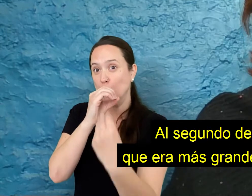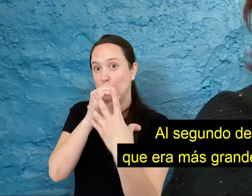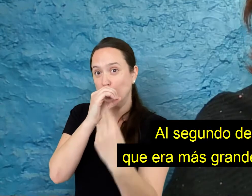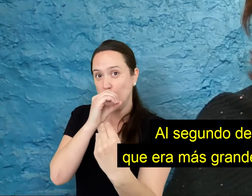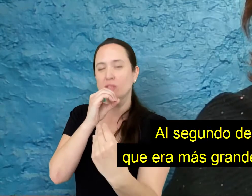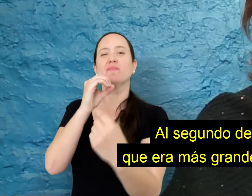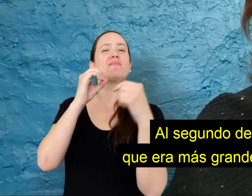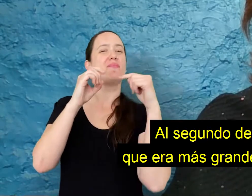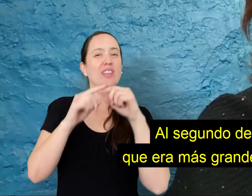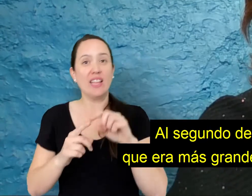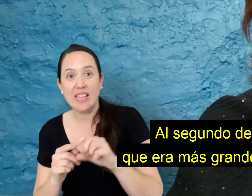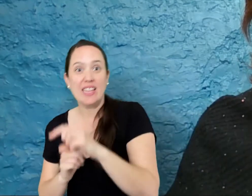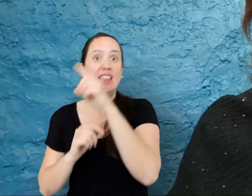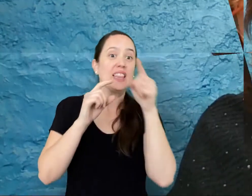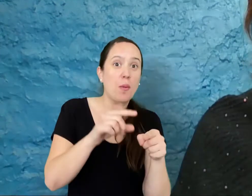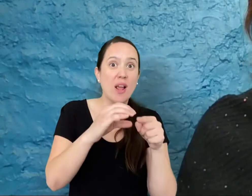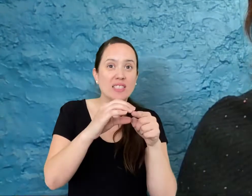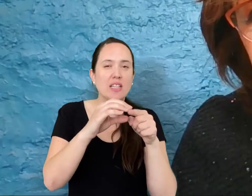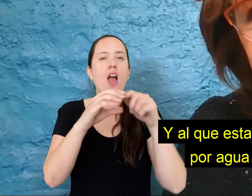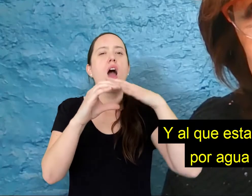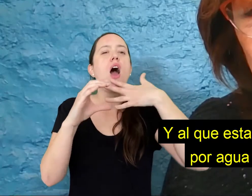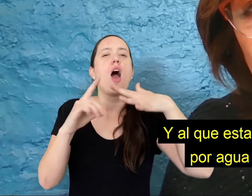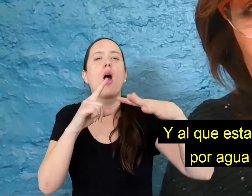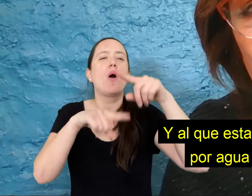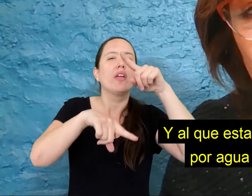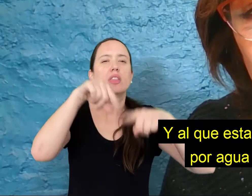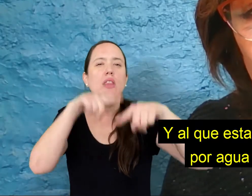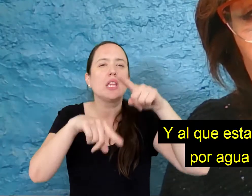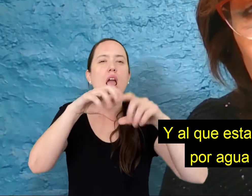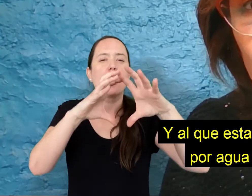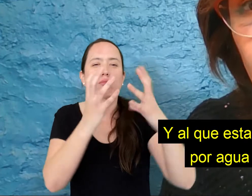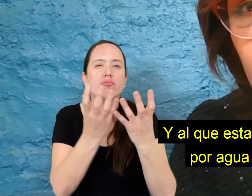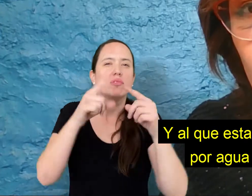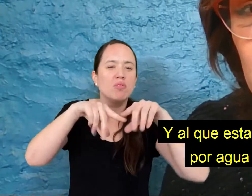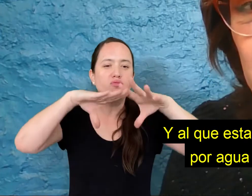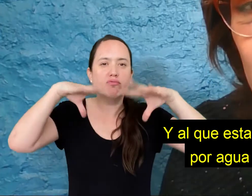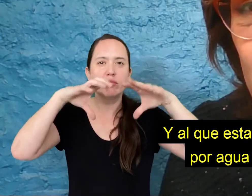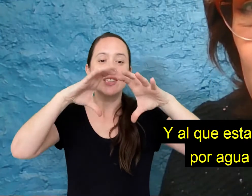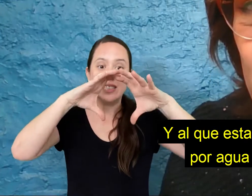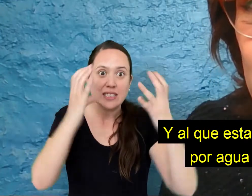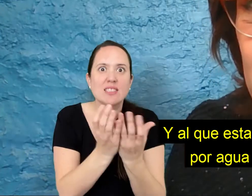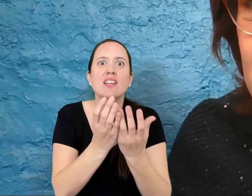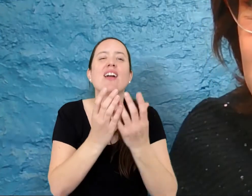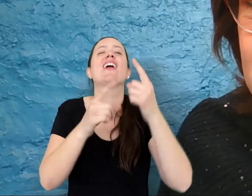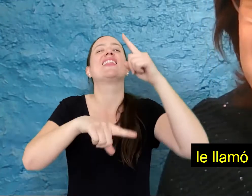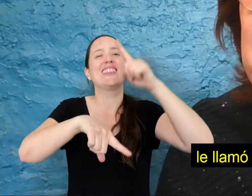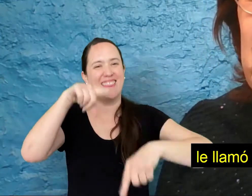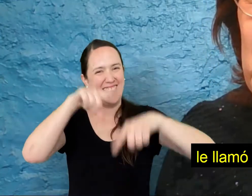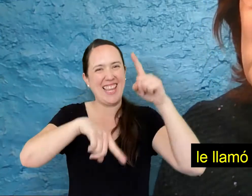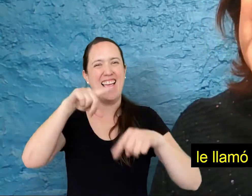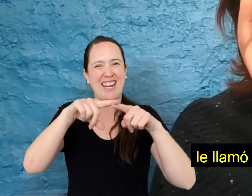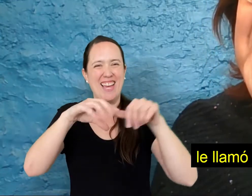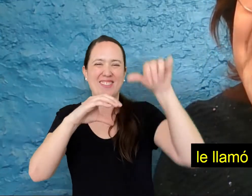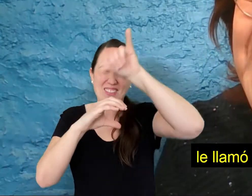llamó Venus. Y al que estaba formado por agua y polvo, le